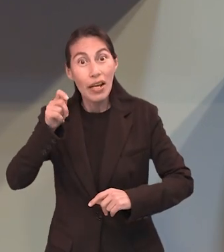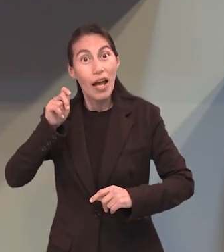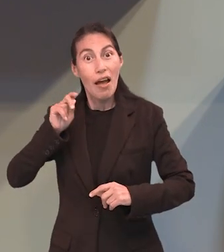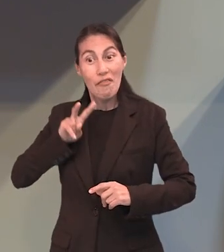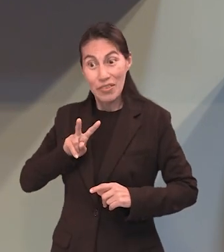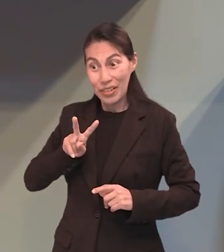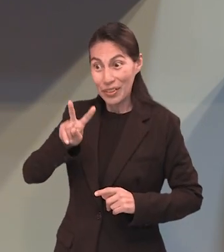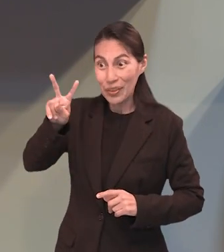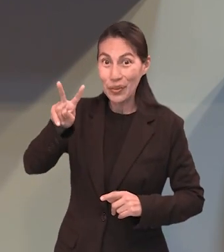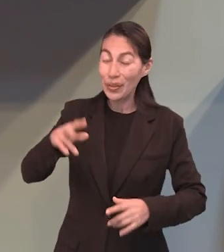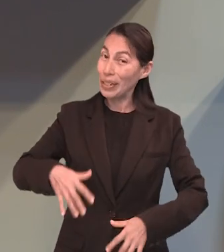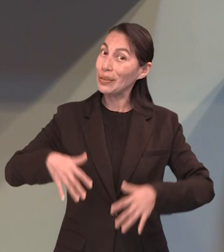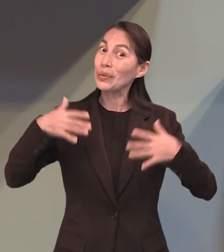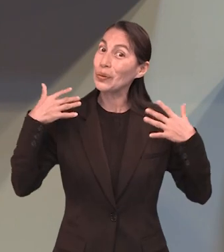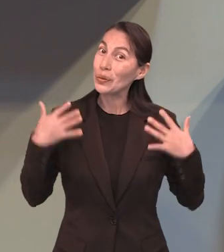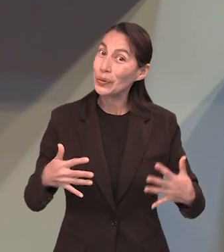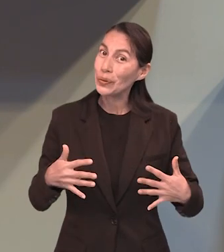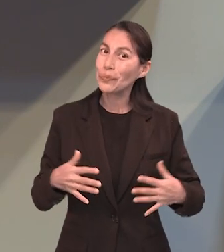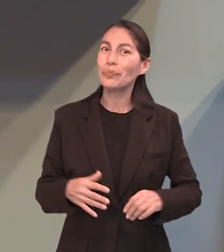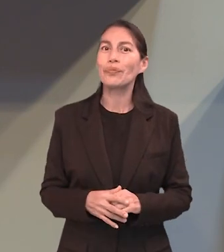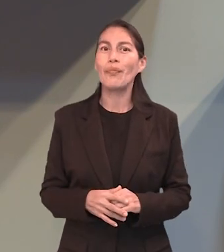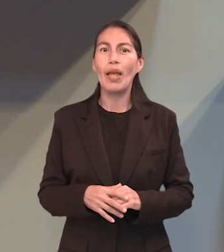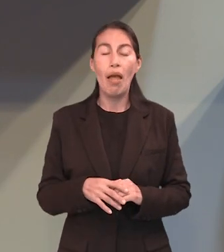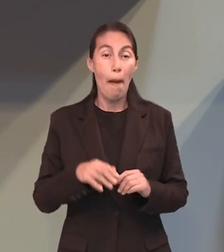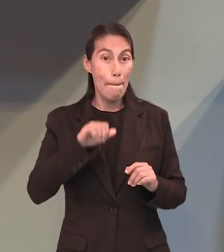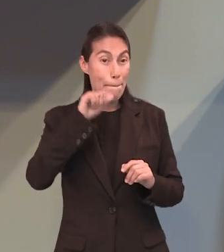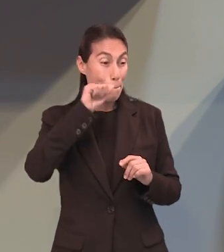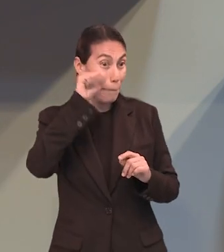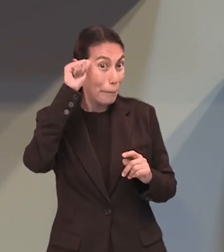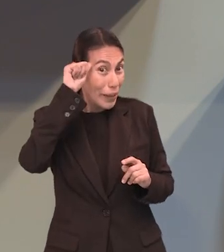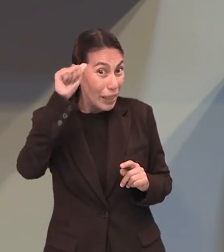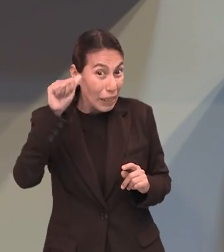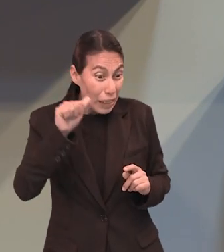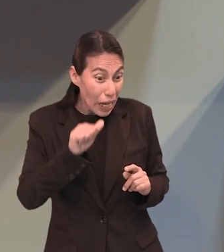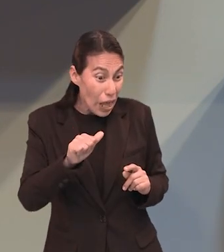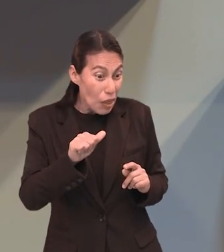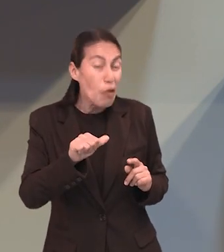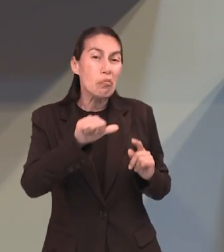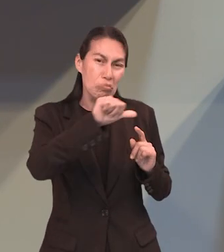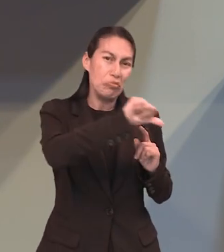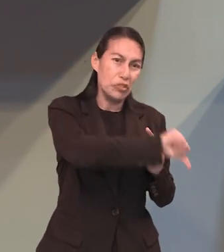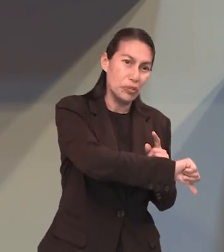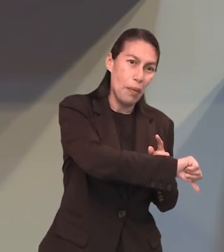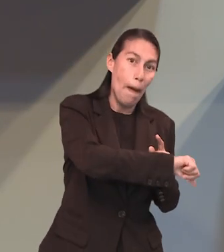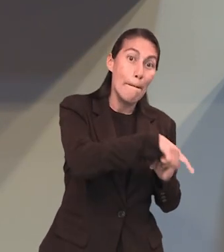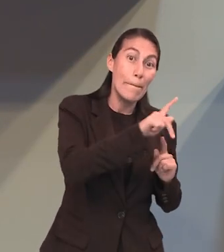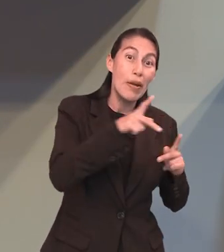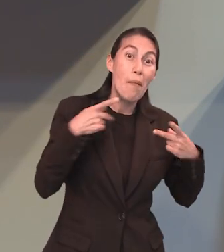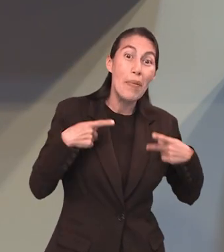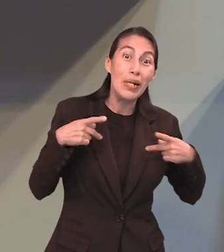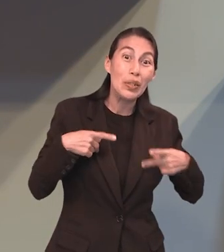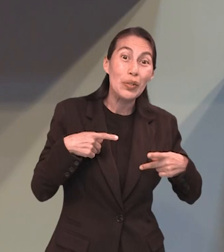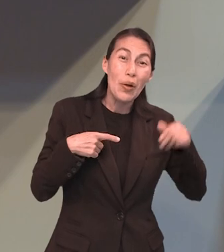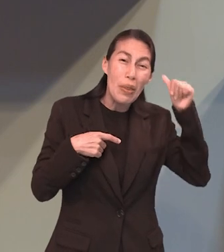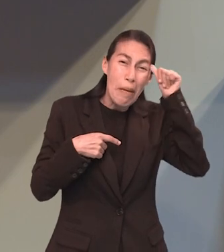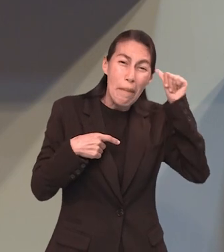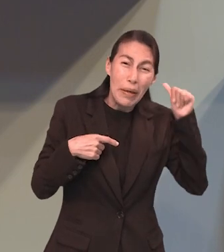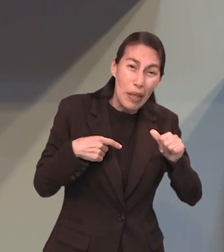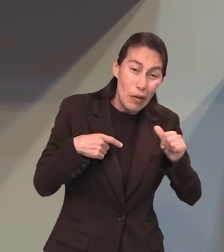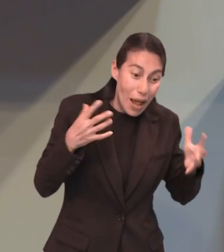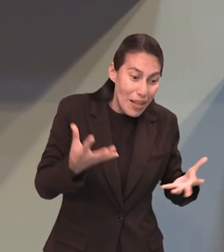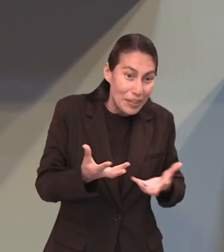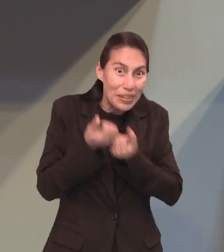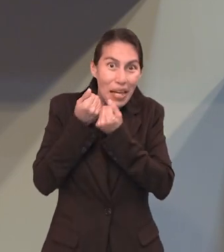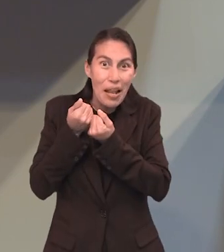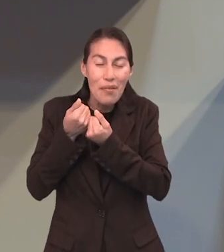sobre el pecado y una salvación para el pecador. Así que esta semana vamos a ver